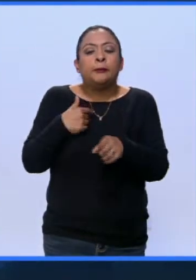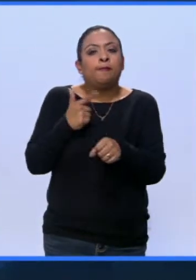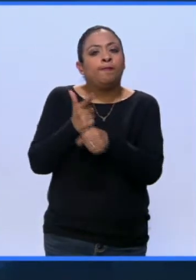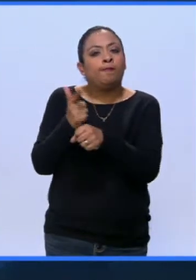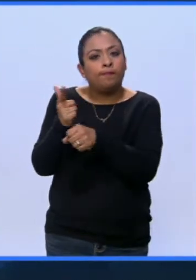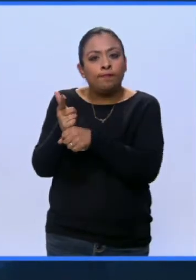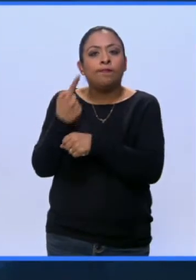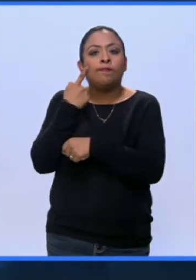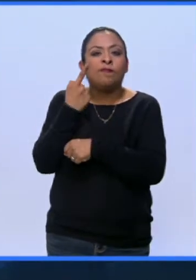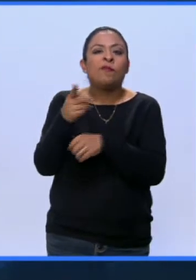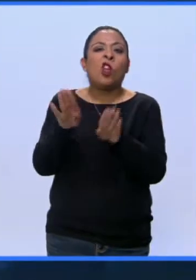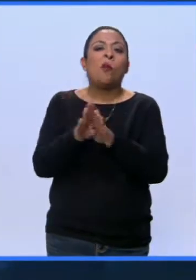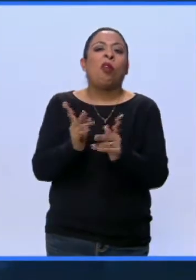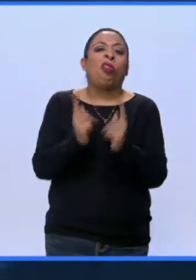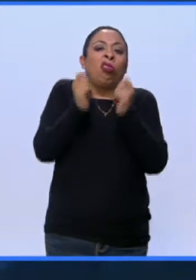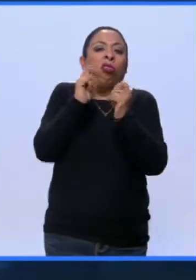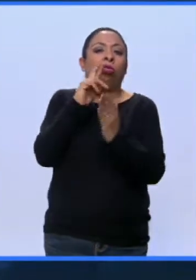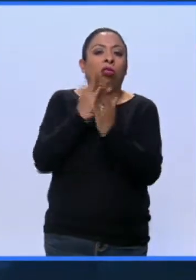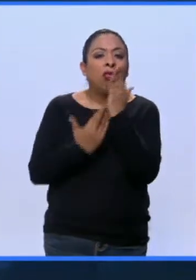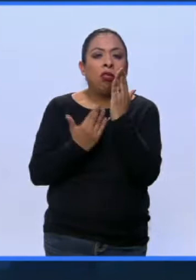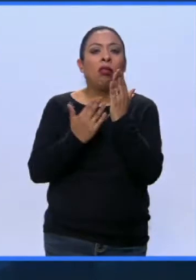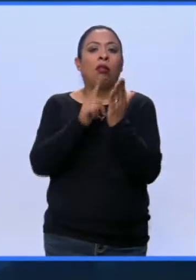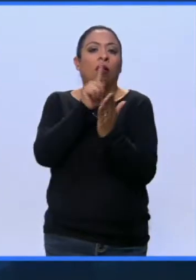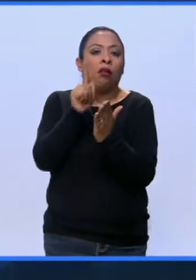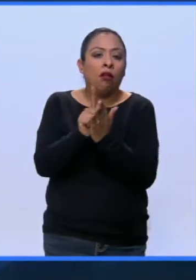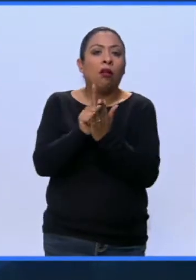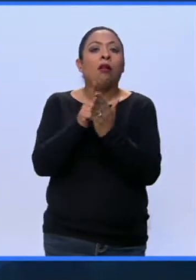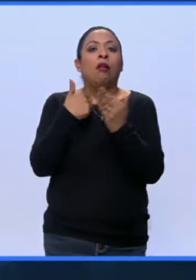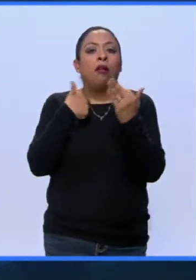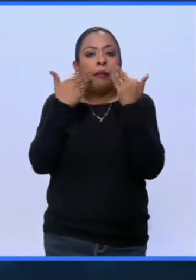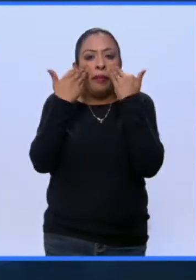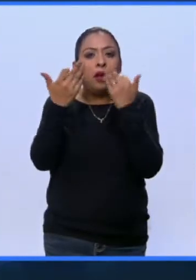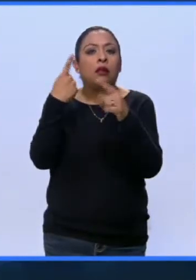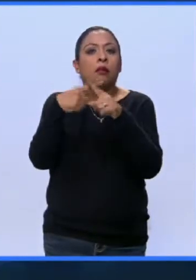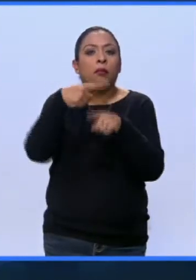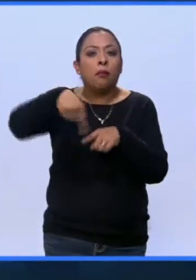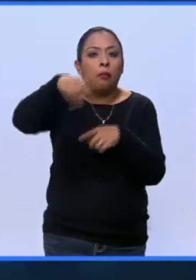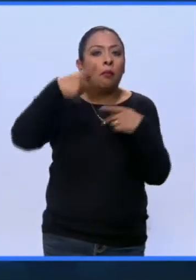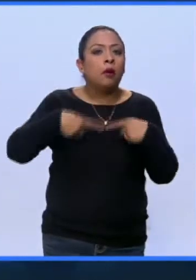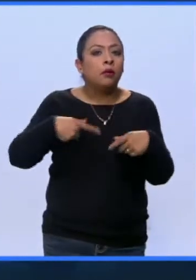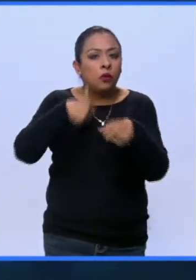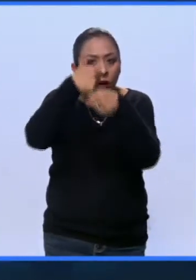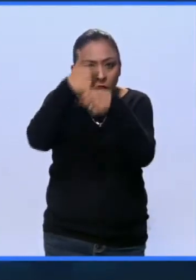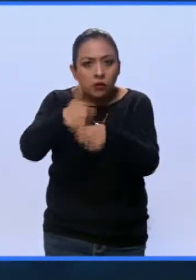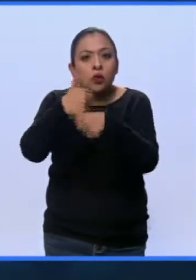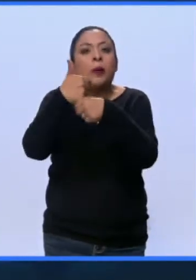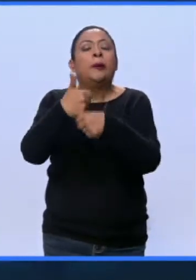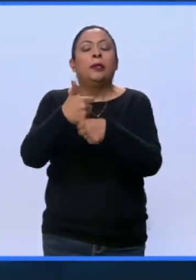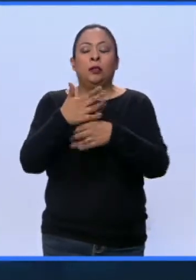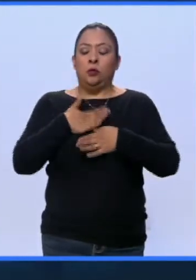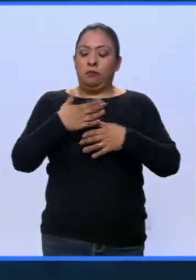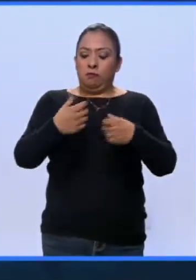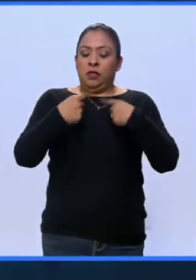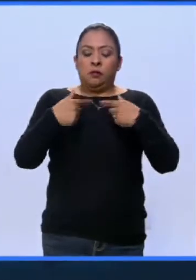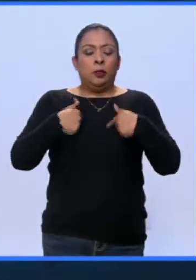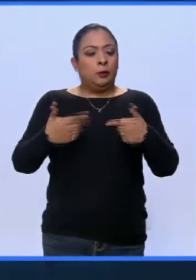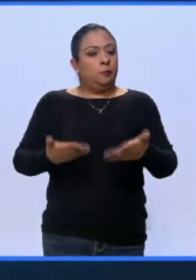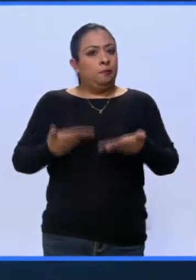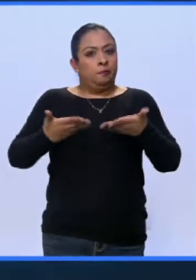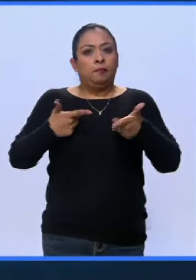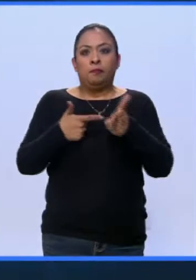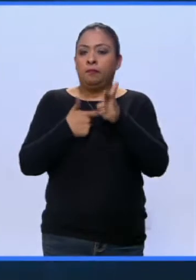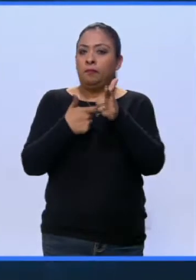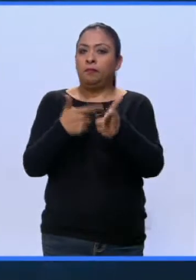humanidad, de precedentes, de fortaleza de las víctimas, de recuperarse a sí mismo de la salud